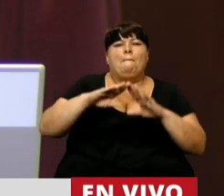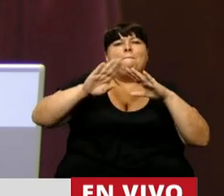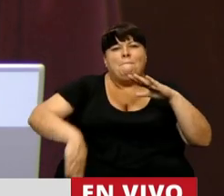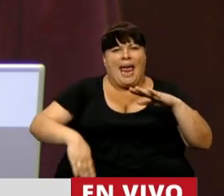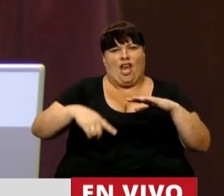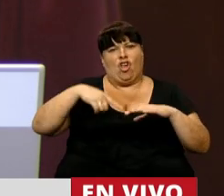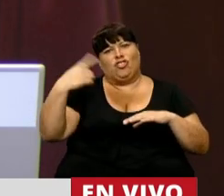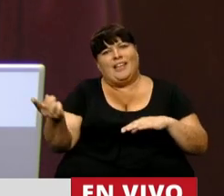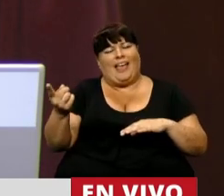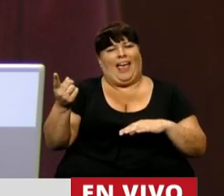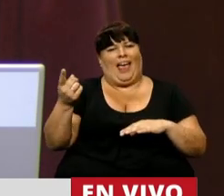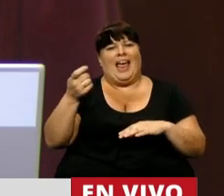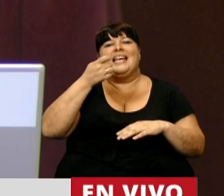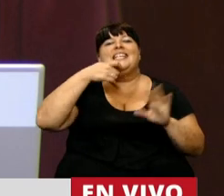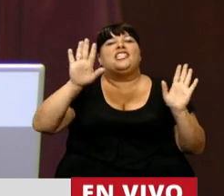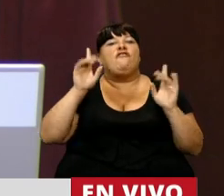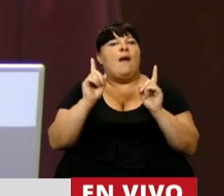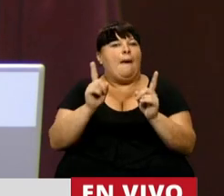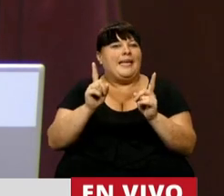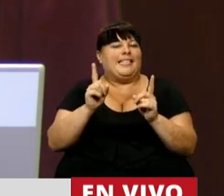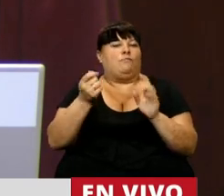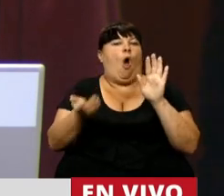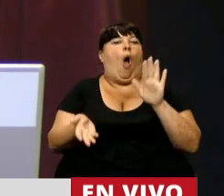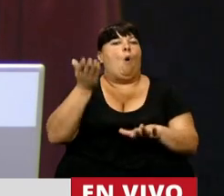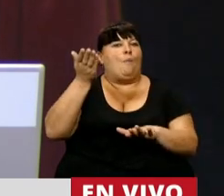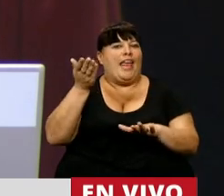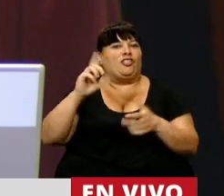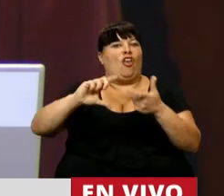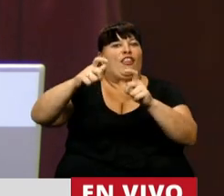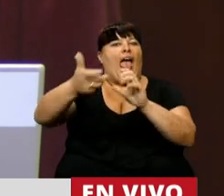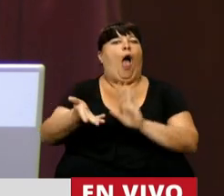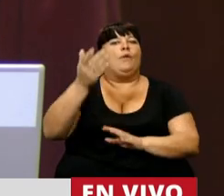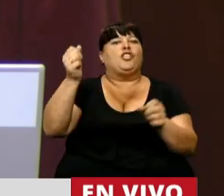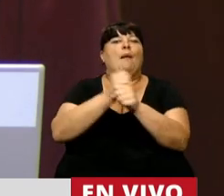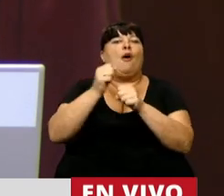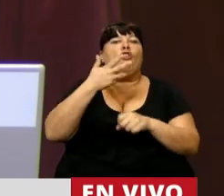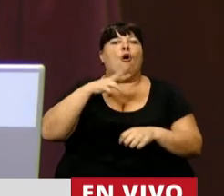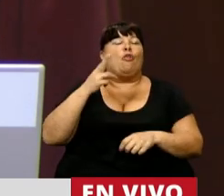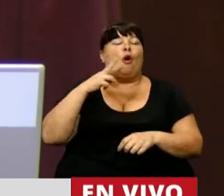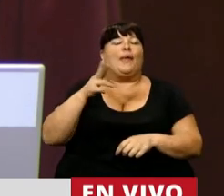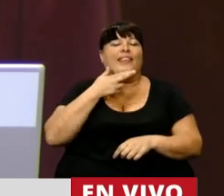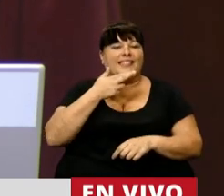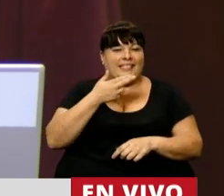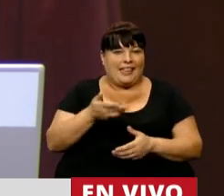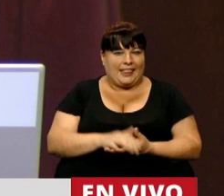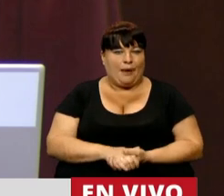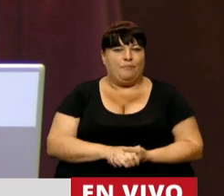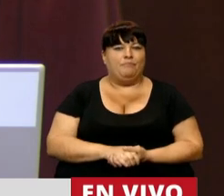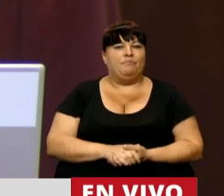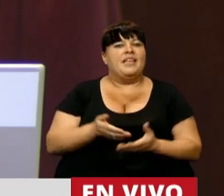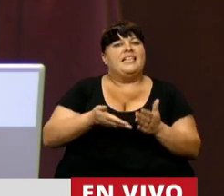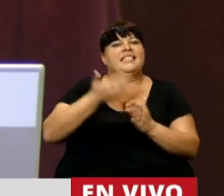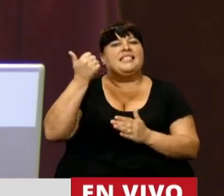debajo de lo que debía ser si se hubiera tenido los aumentos con la movilidad aprobada en el 2017. Se